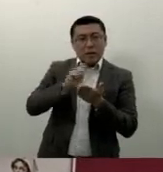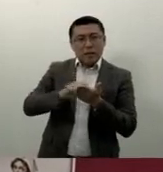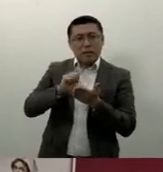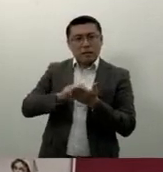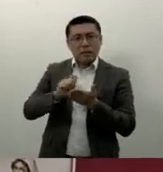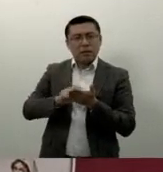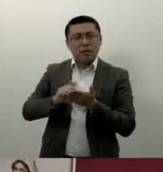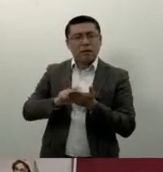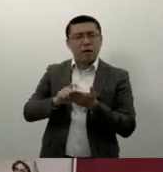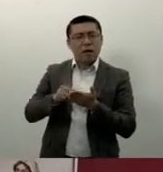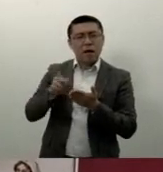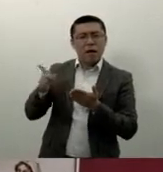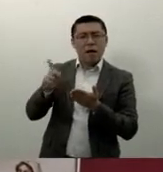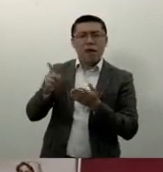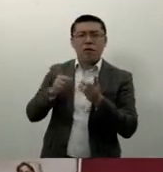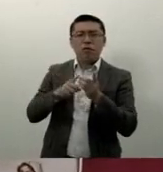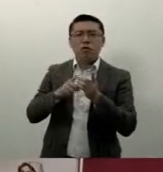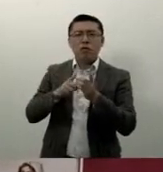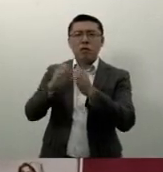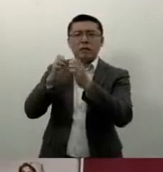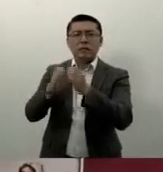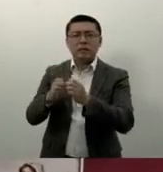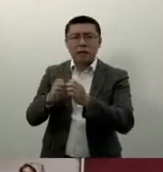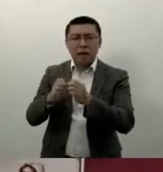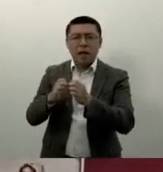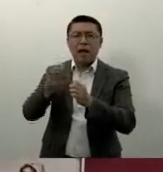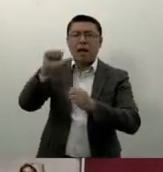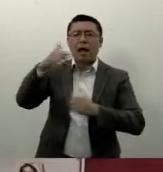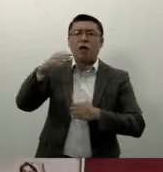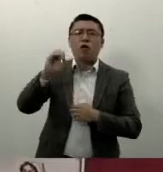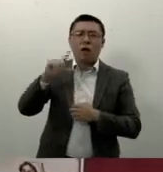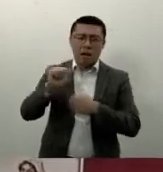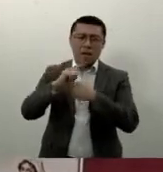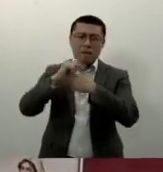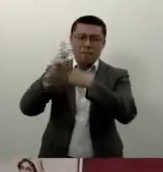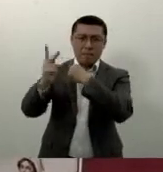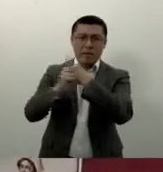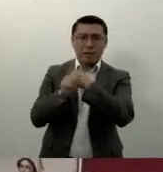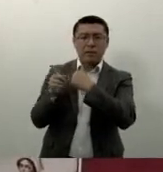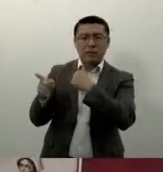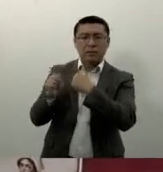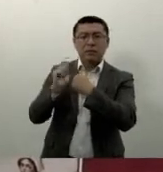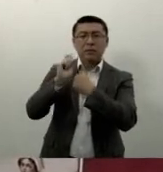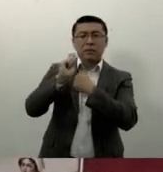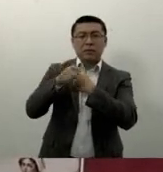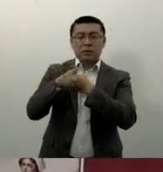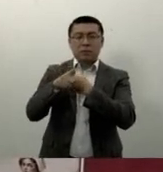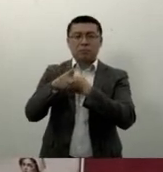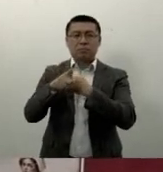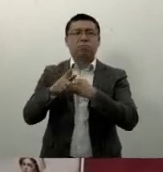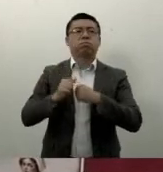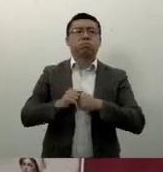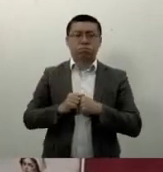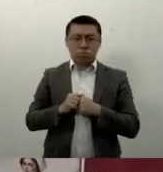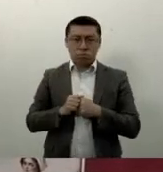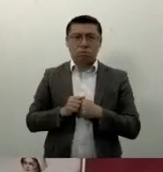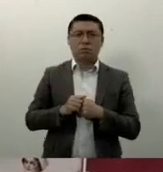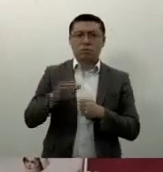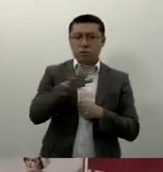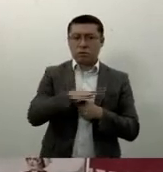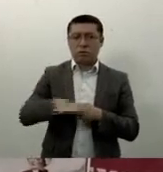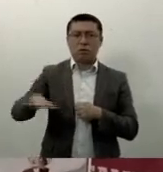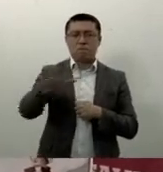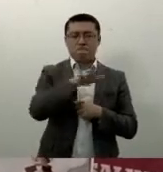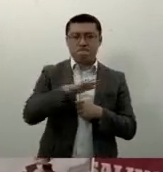estancia en Angola y Mozambique en pleno proceso de descolonización. En la